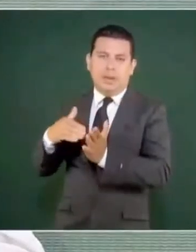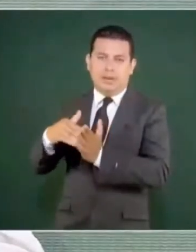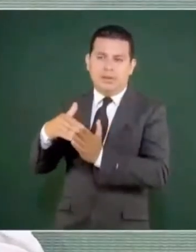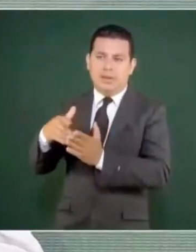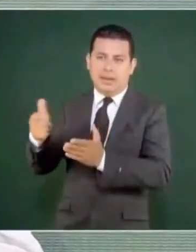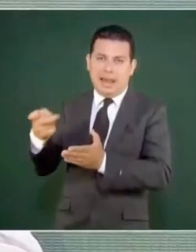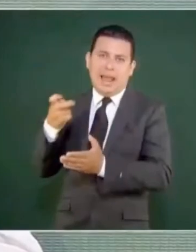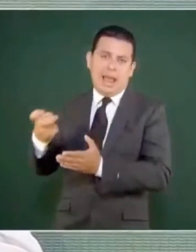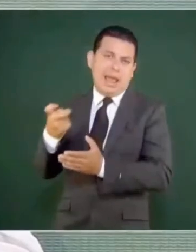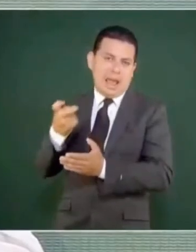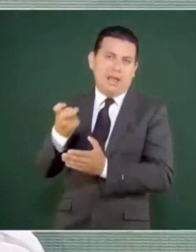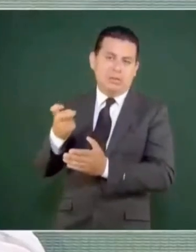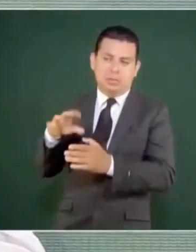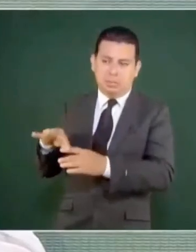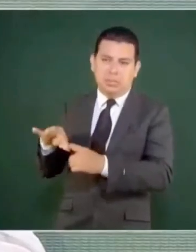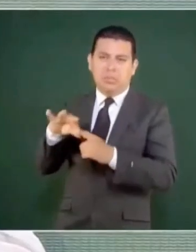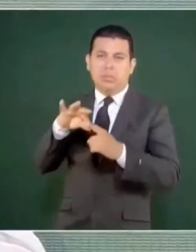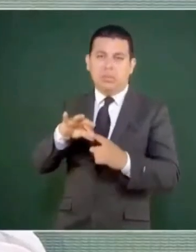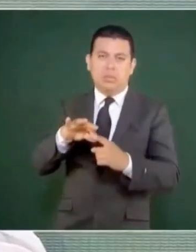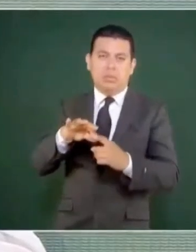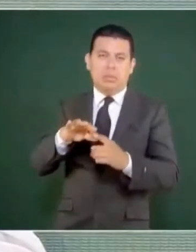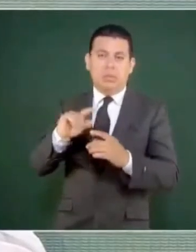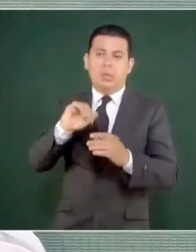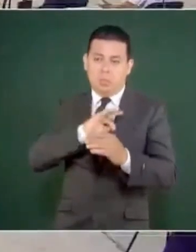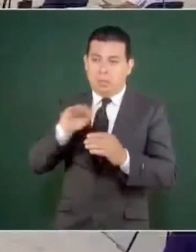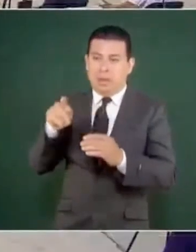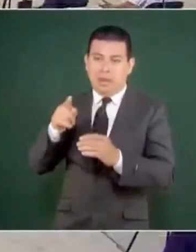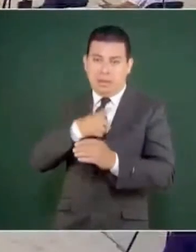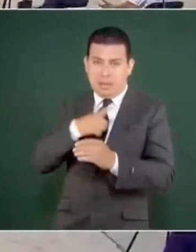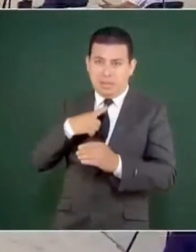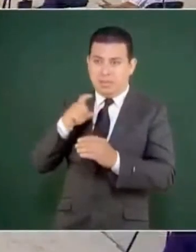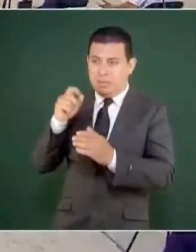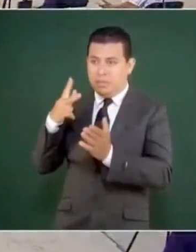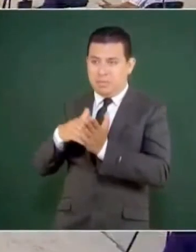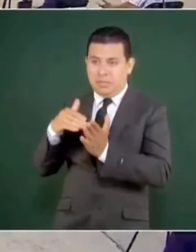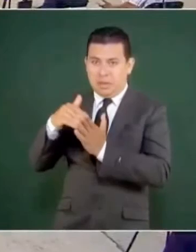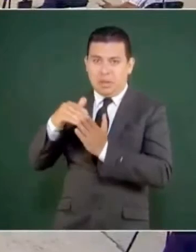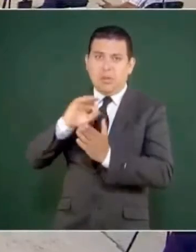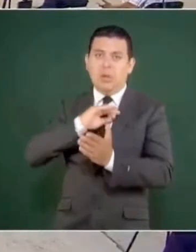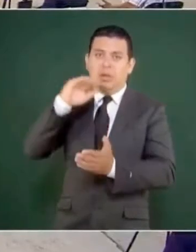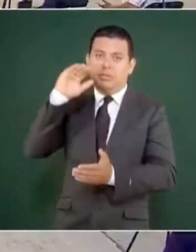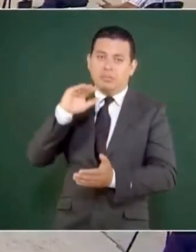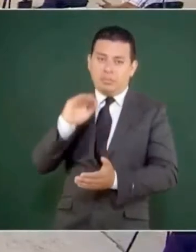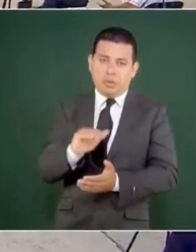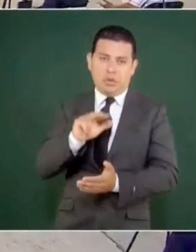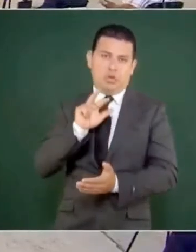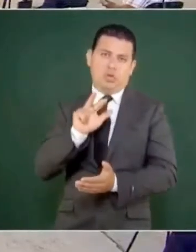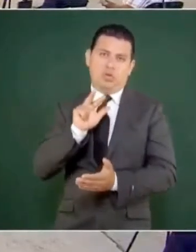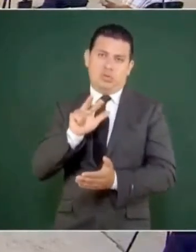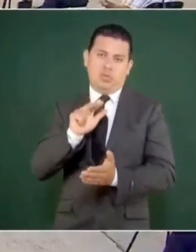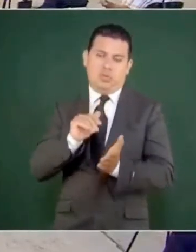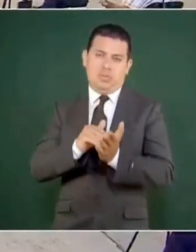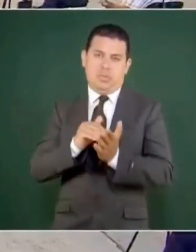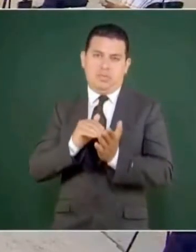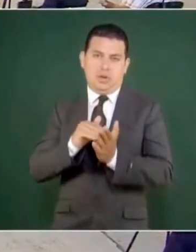hasta el 18, hasta el 2018,